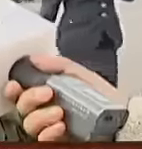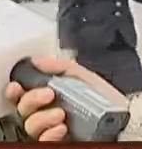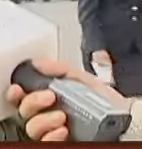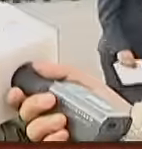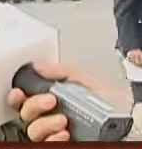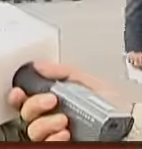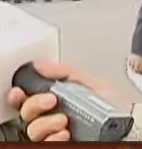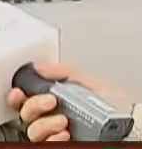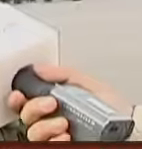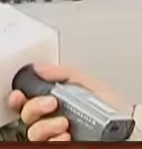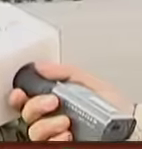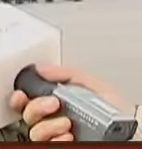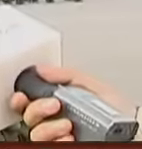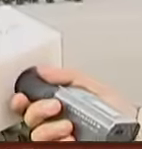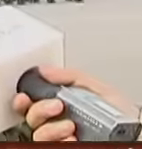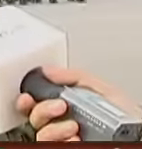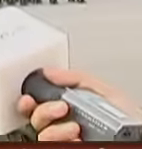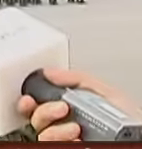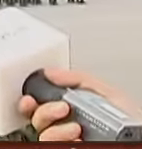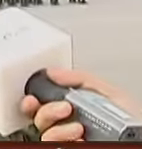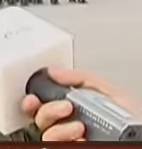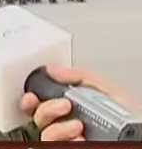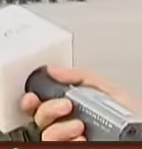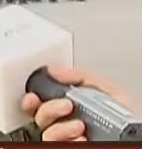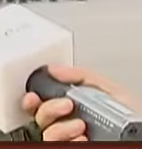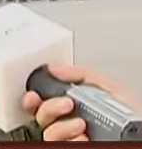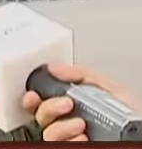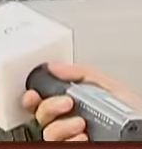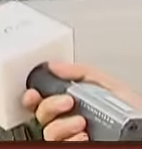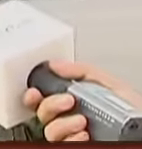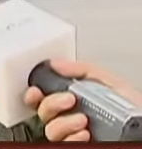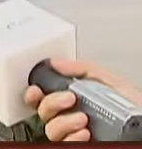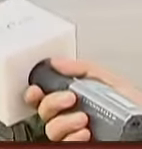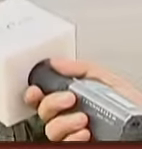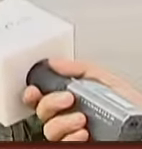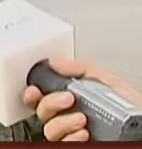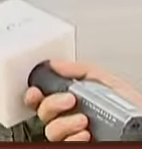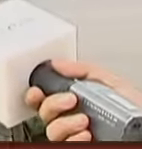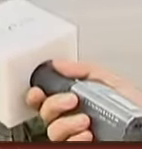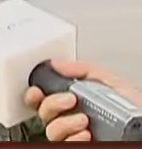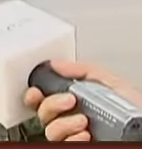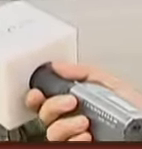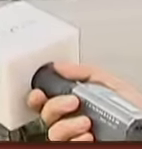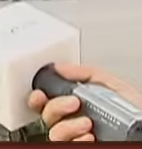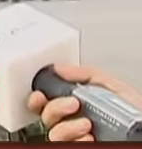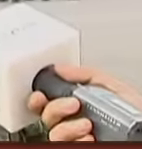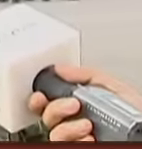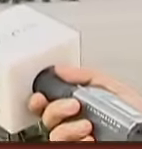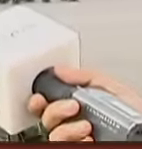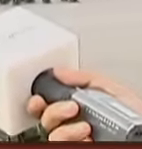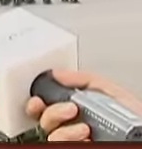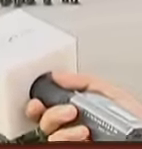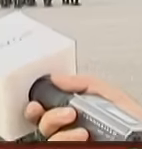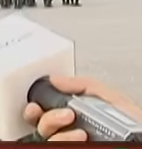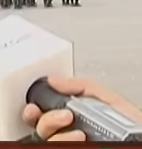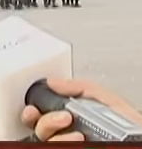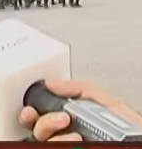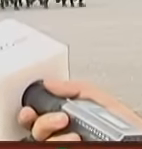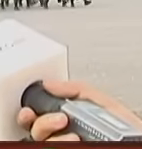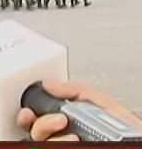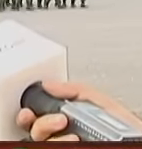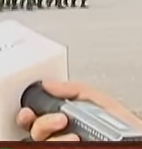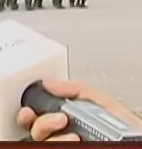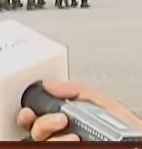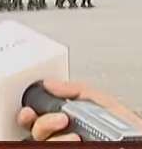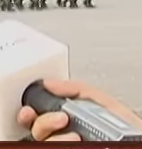Hacemos el paso Redoblado Y damos La vista a la derecha Que es La vista hacia El comandante